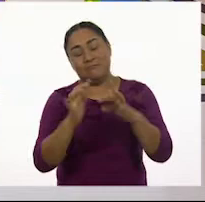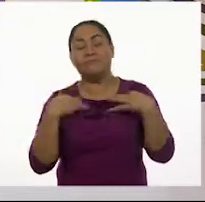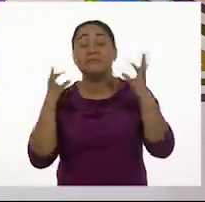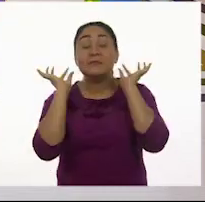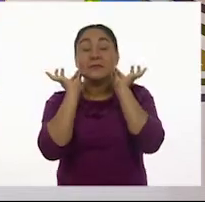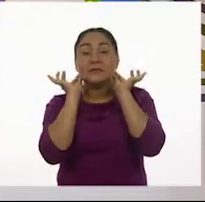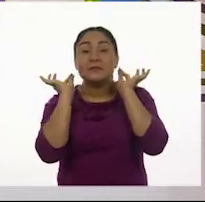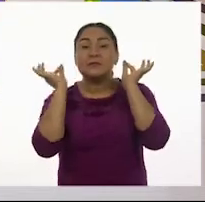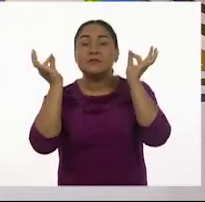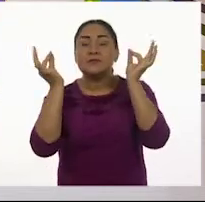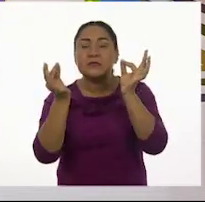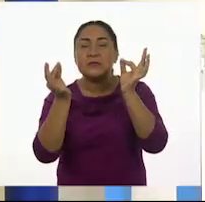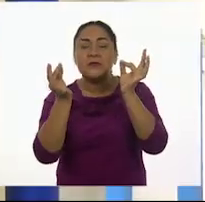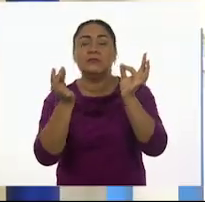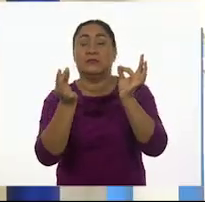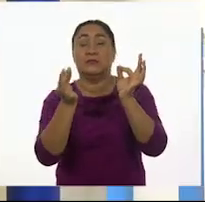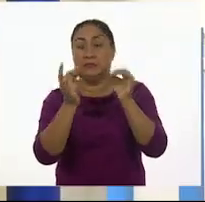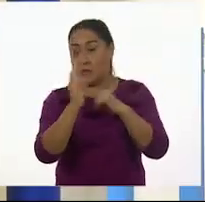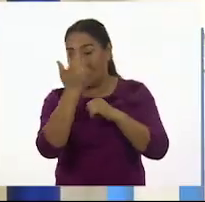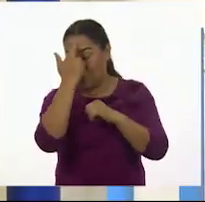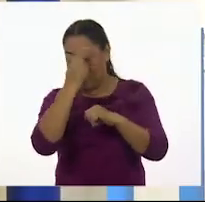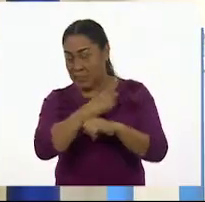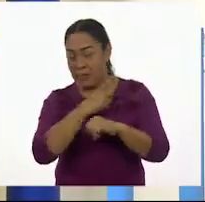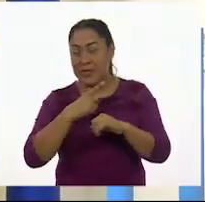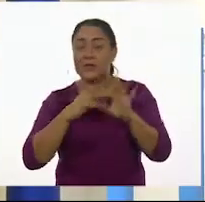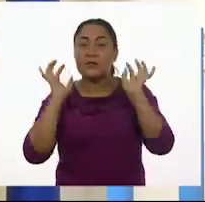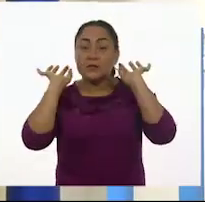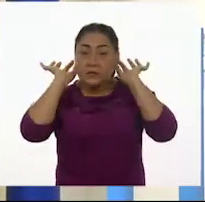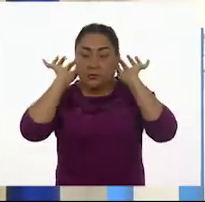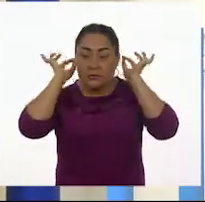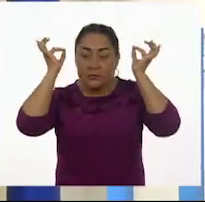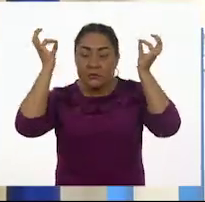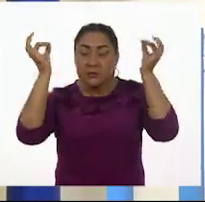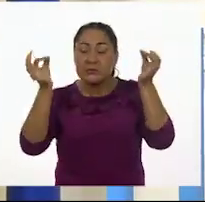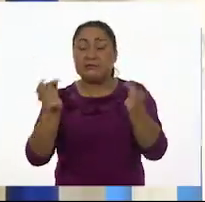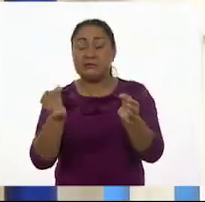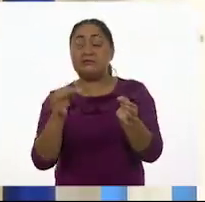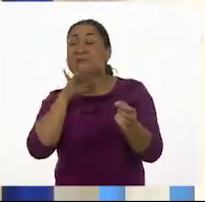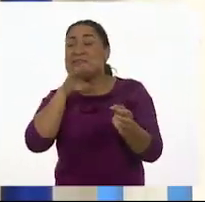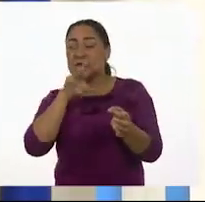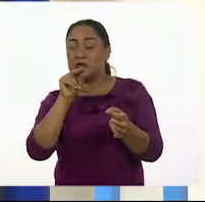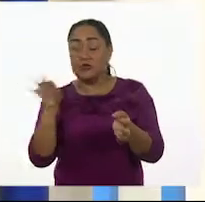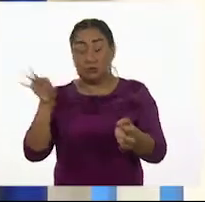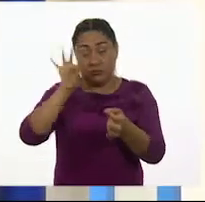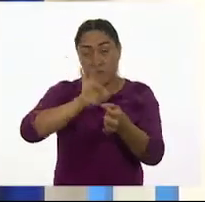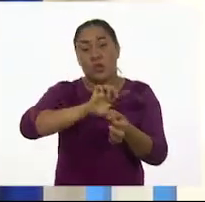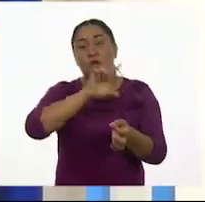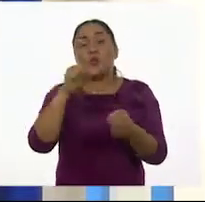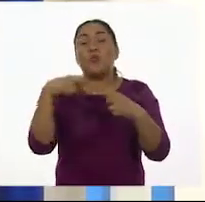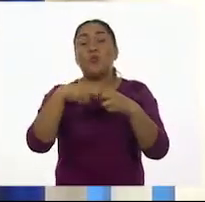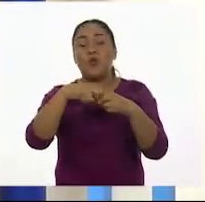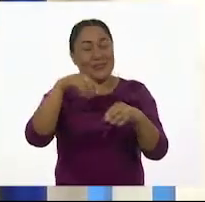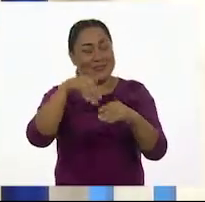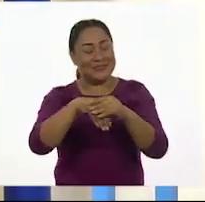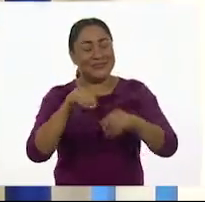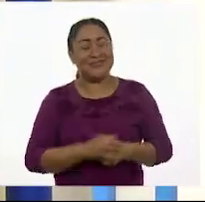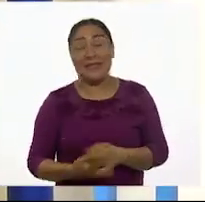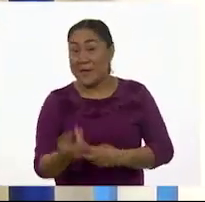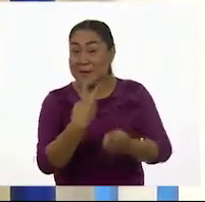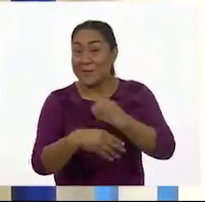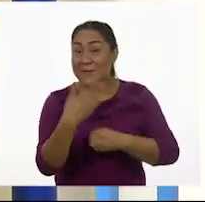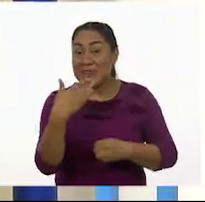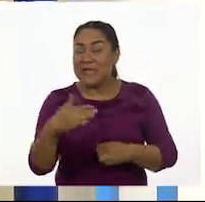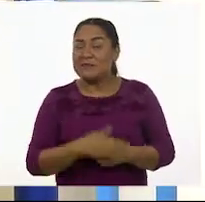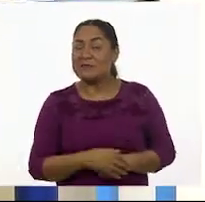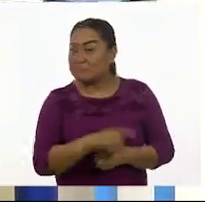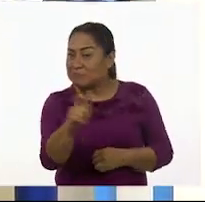recuerdo tomarlo por los resortes para que no se te ensucie. Y si te lo tienes que quitar, guárdalo en una bolsita. Bienvenidos. ¿Ya están